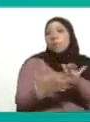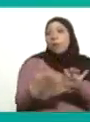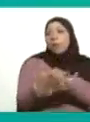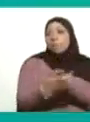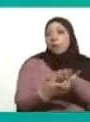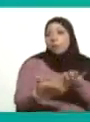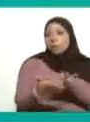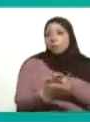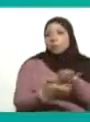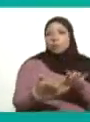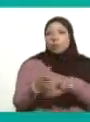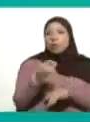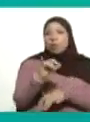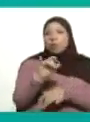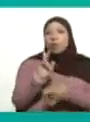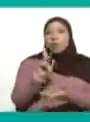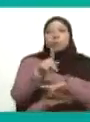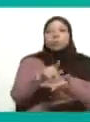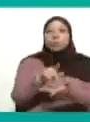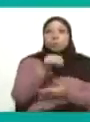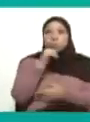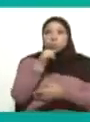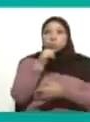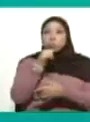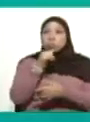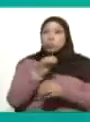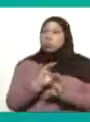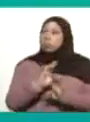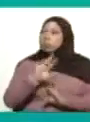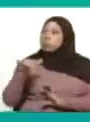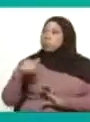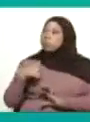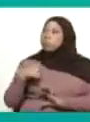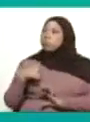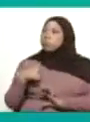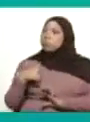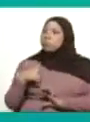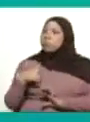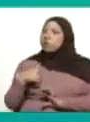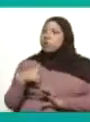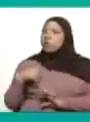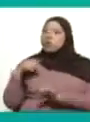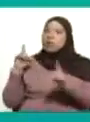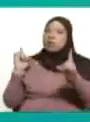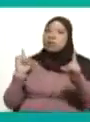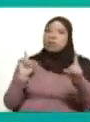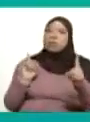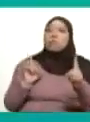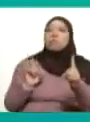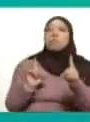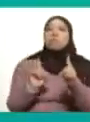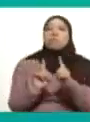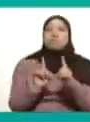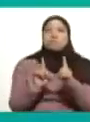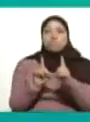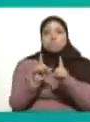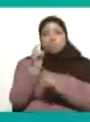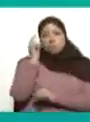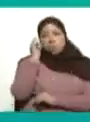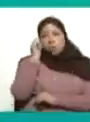esta localidad, nosotros nos apersonamos, hicimos una paralización preventiva.